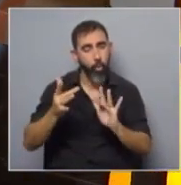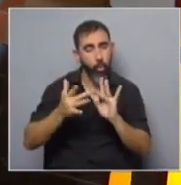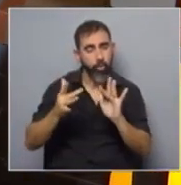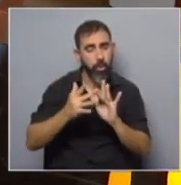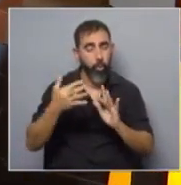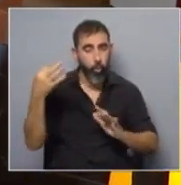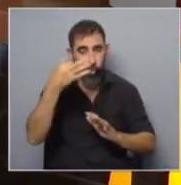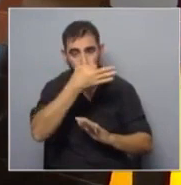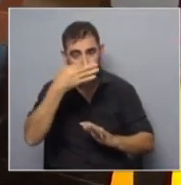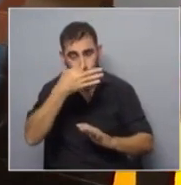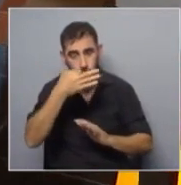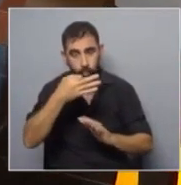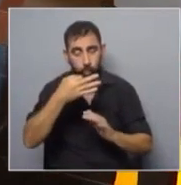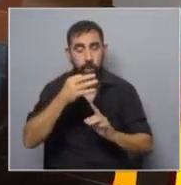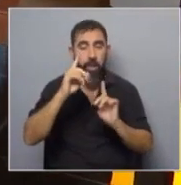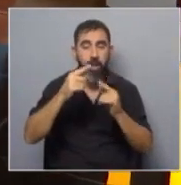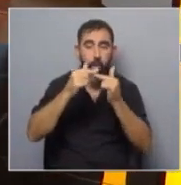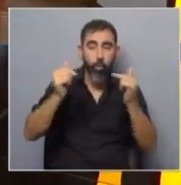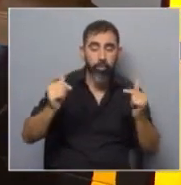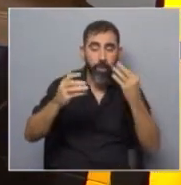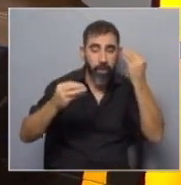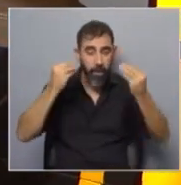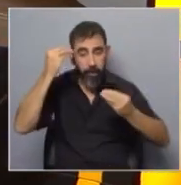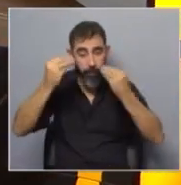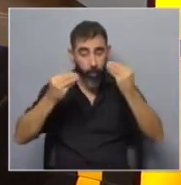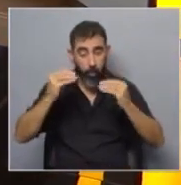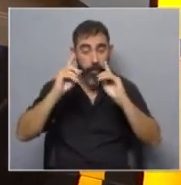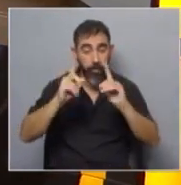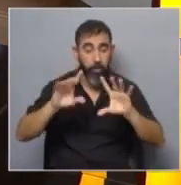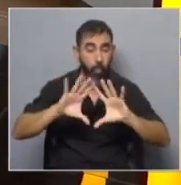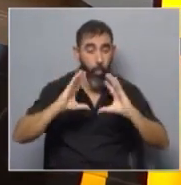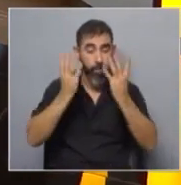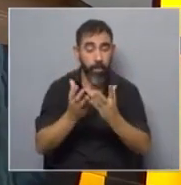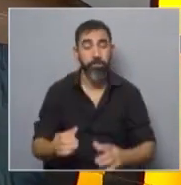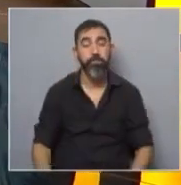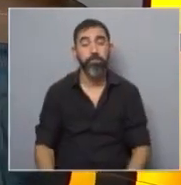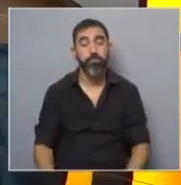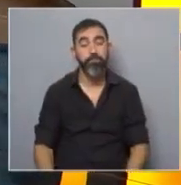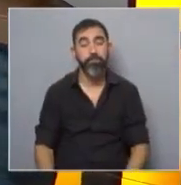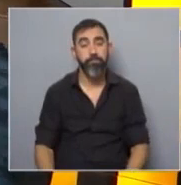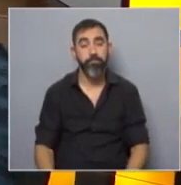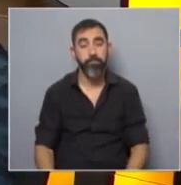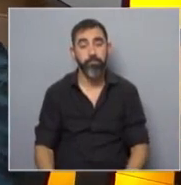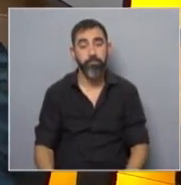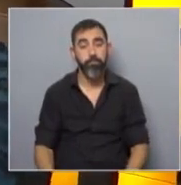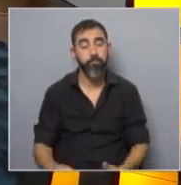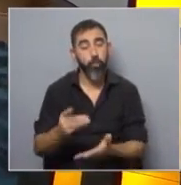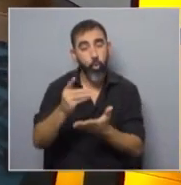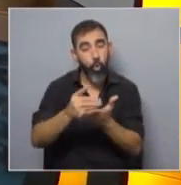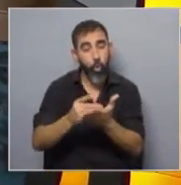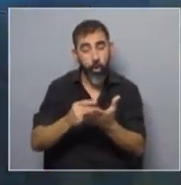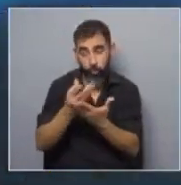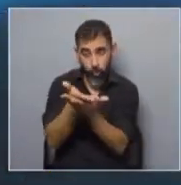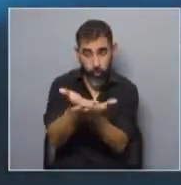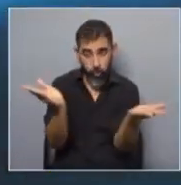sustancias adictivas y alguna de las cosas que nos preocupan ya globalmente? Mirá, nosotros ahora, en los datos que vamos a mostrar,